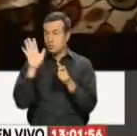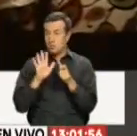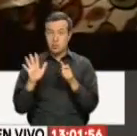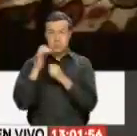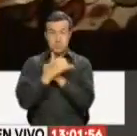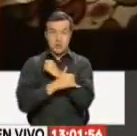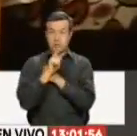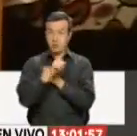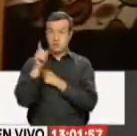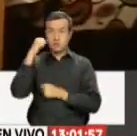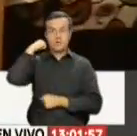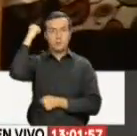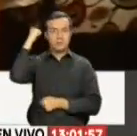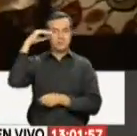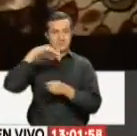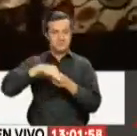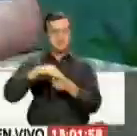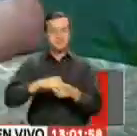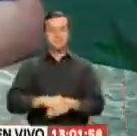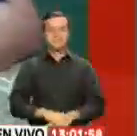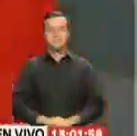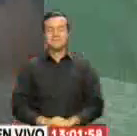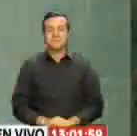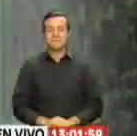que podrán ejercer su derecho al voto.